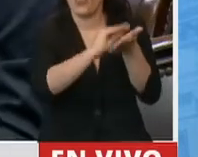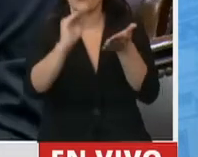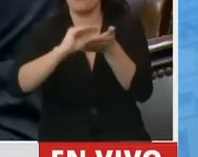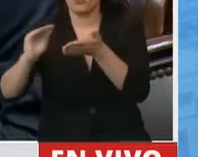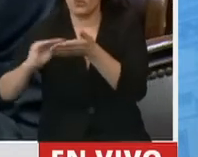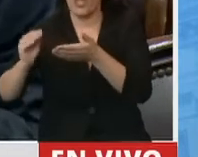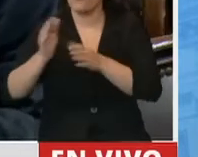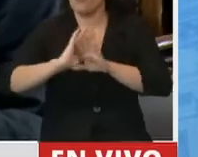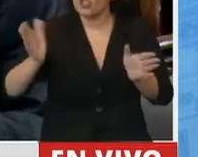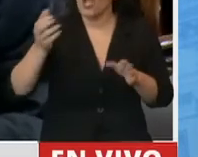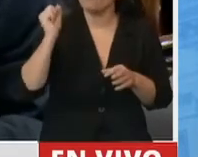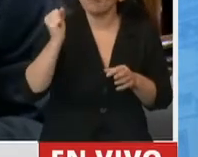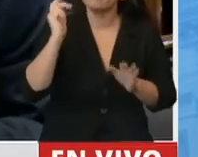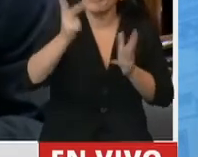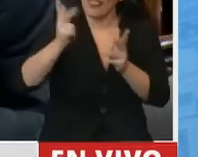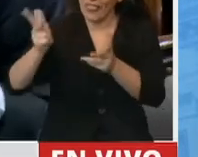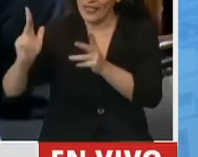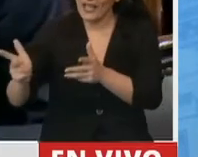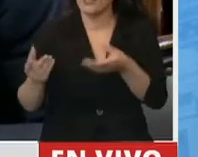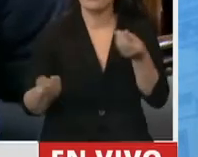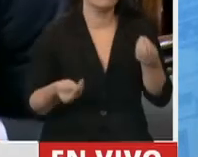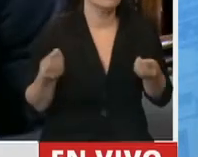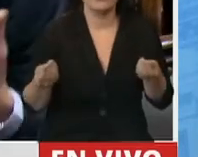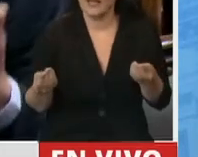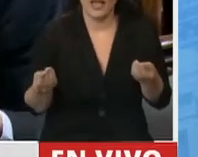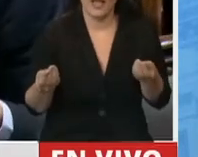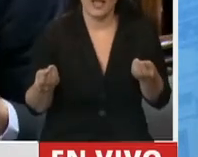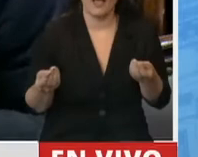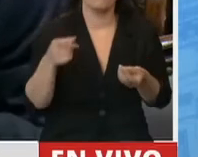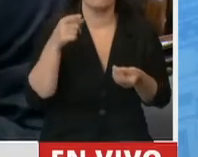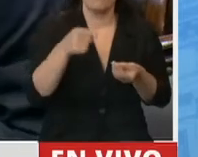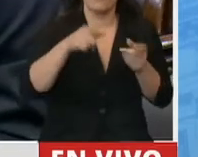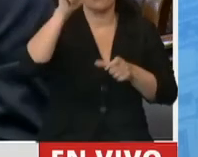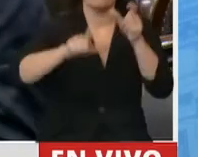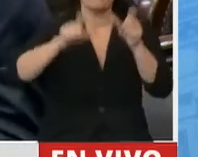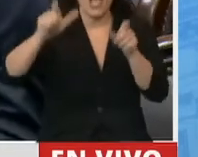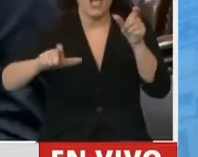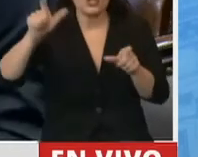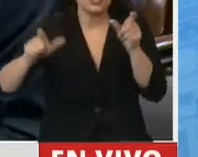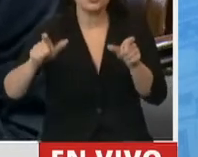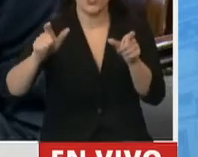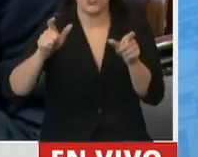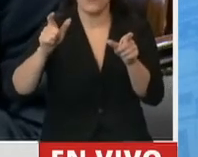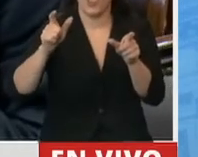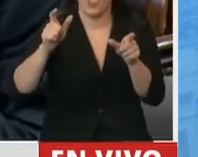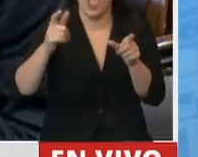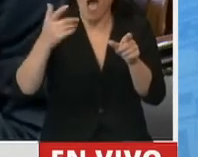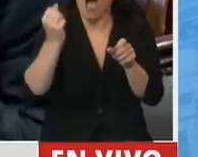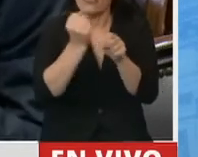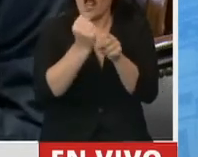preopinantes lo dijeron, para incluir a mayor cantidad de personas en el mundo laboral.